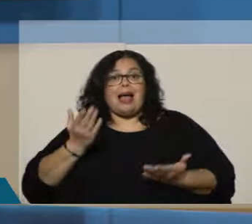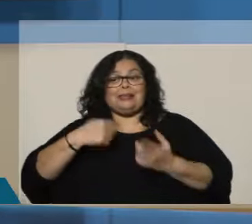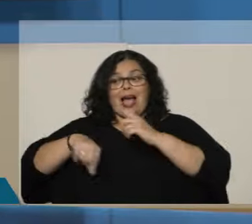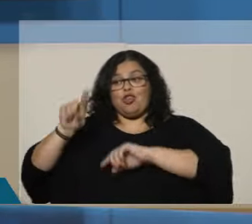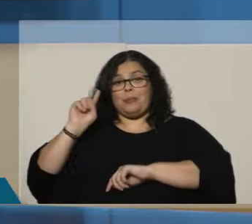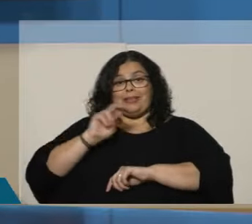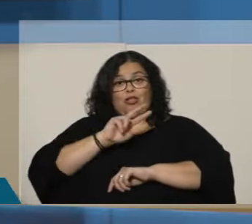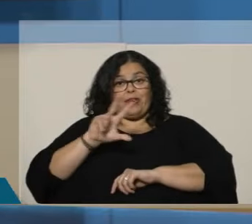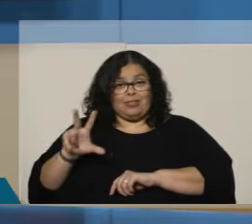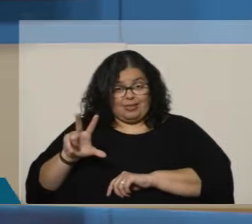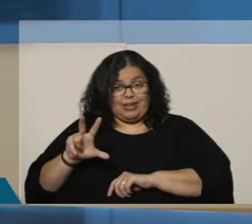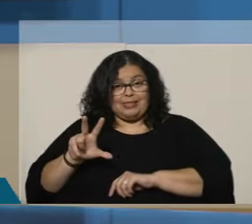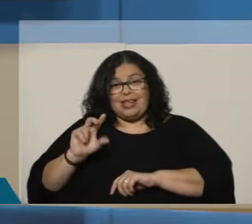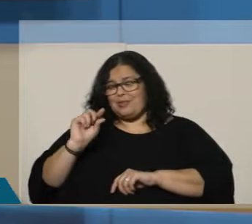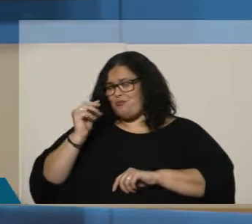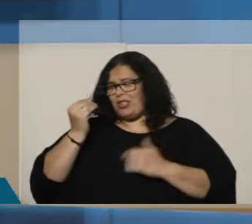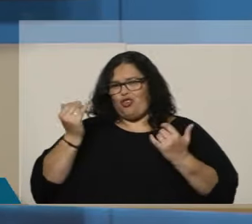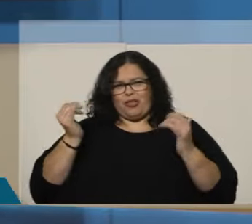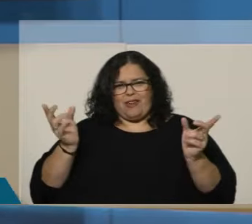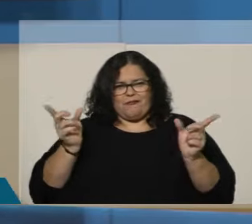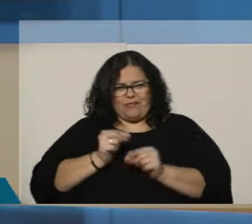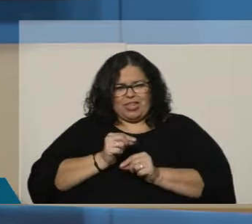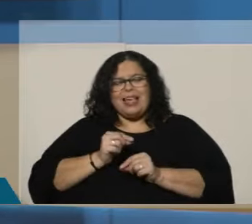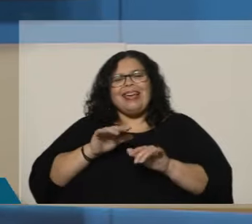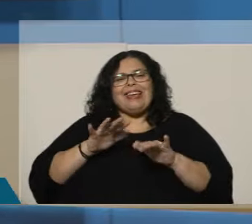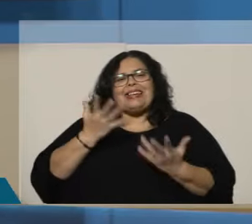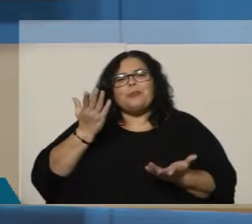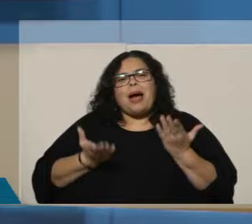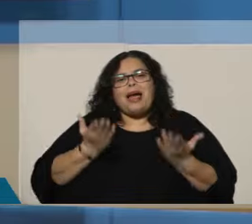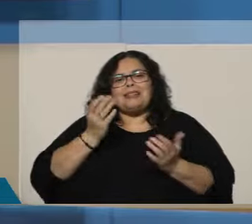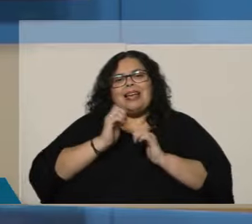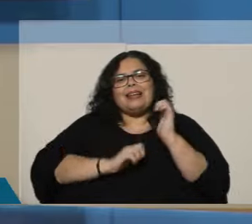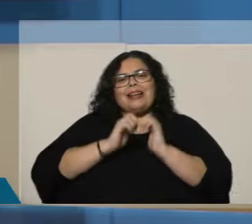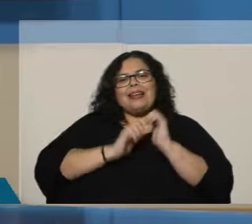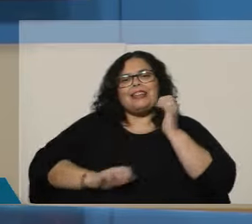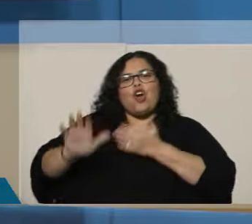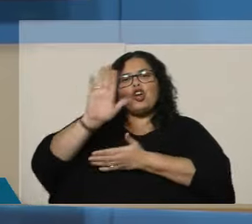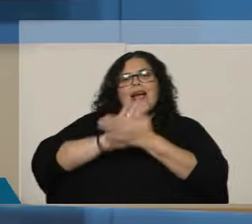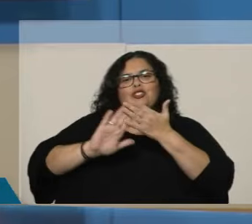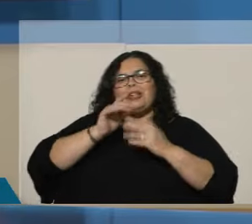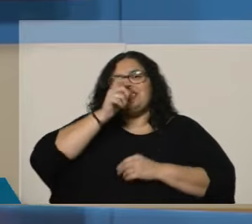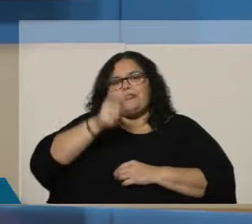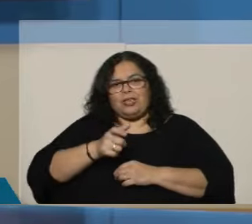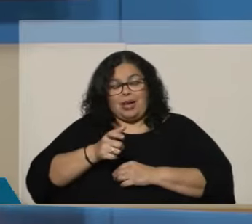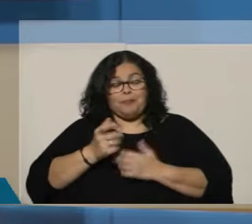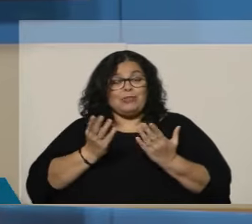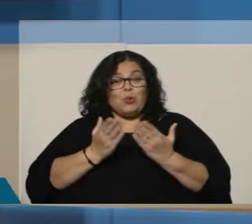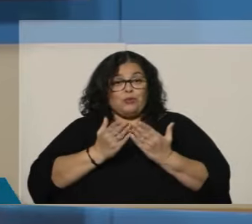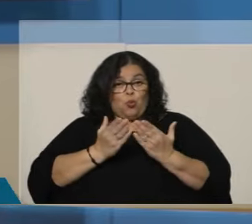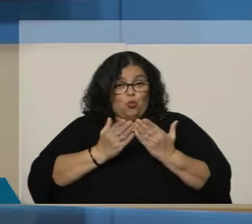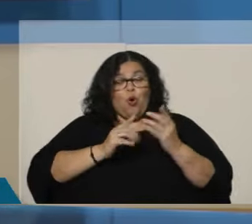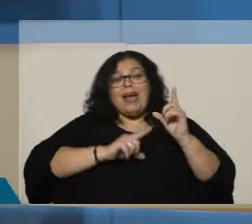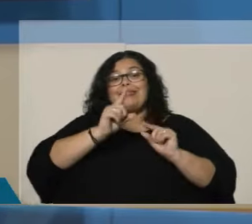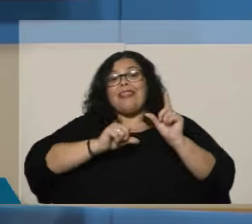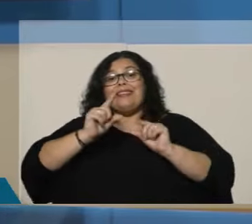cerrado hace muy poquitos días. ¿Qué es el balance energético nacional? Bueno, estamos hablando de un estudio estadístico que reúne la